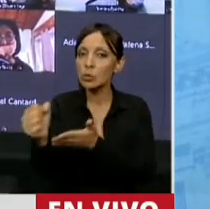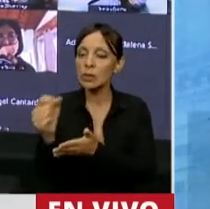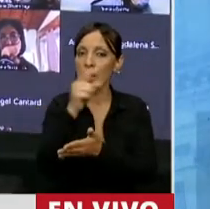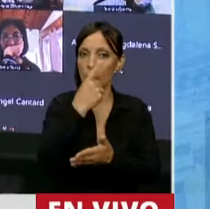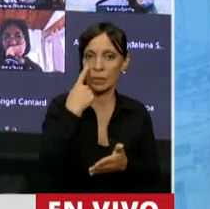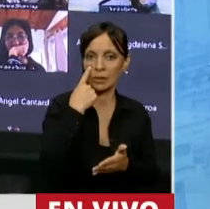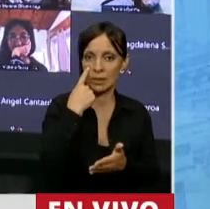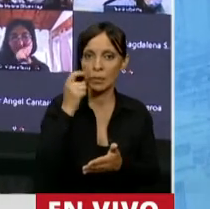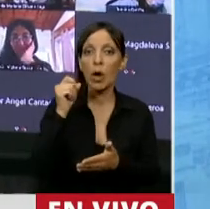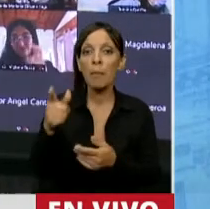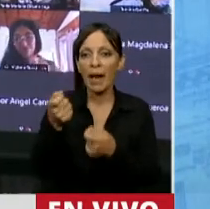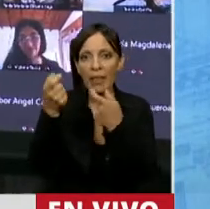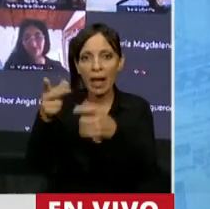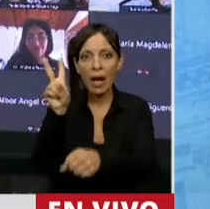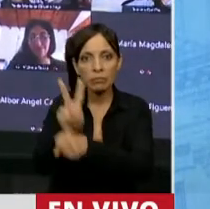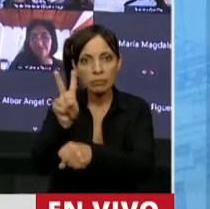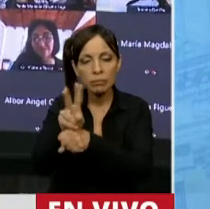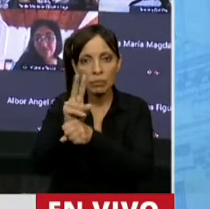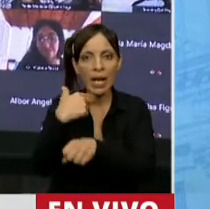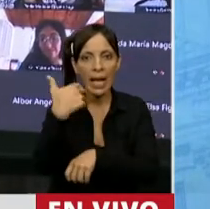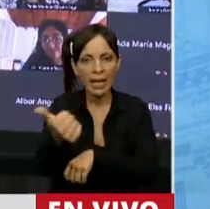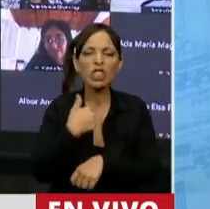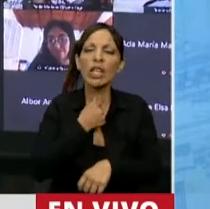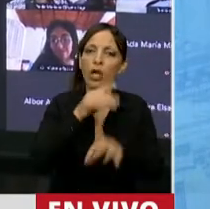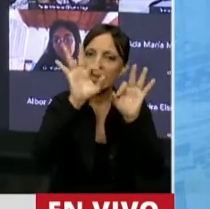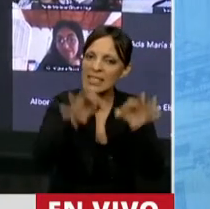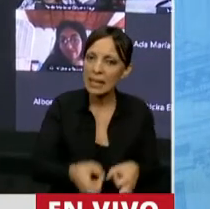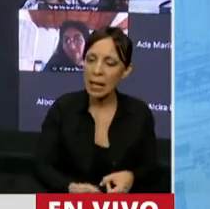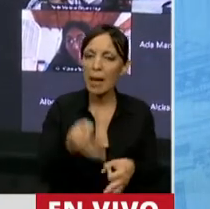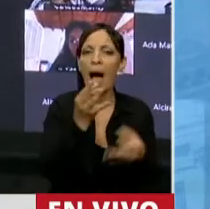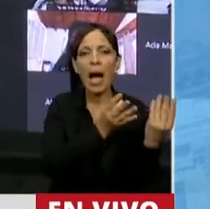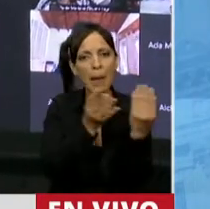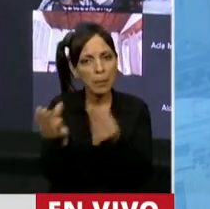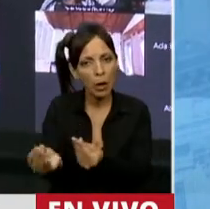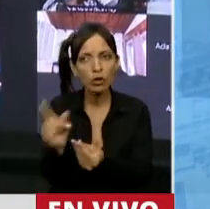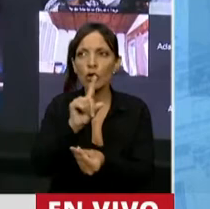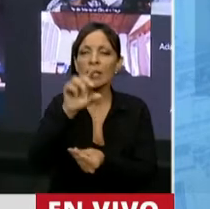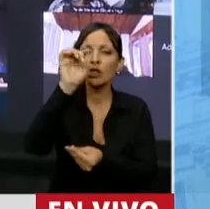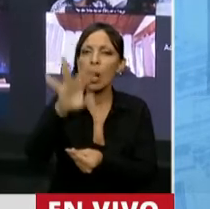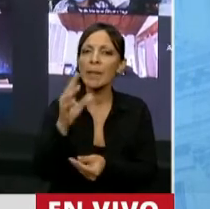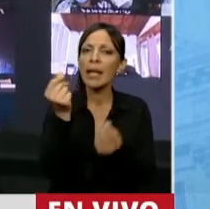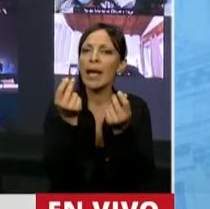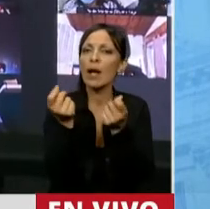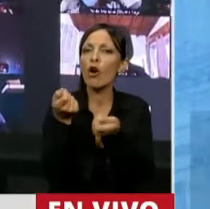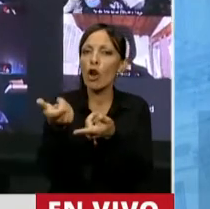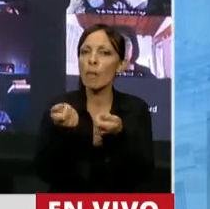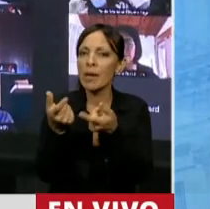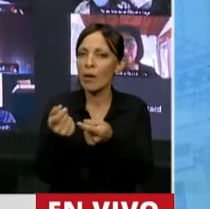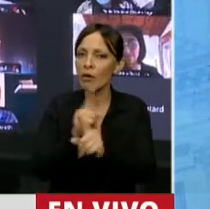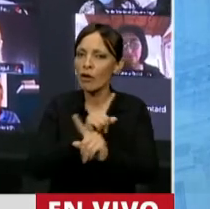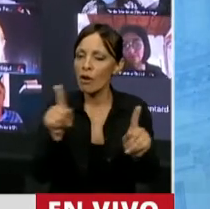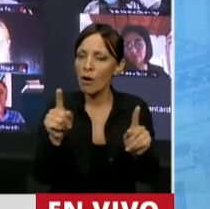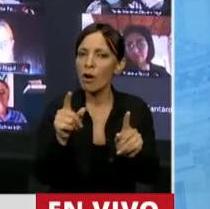la pueda cuidar a su hija. Quiero que se conozca que la contención no era solo económica, no era solo un